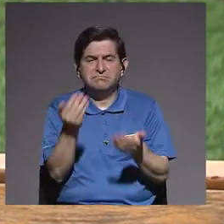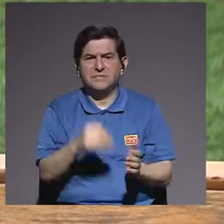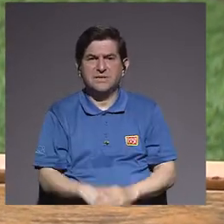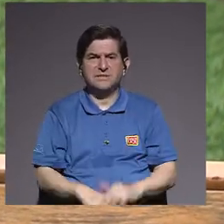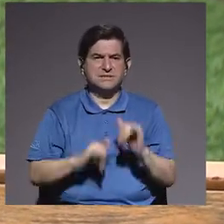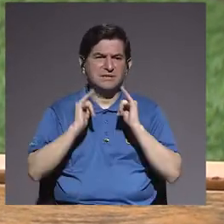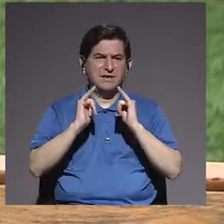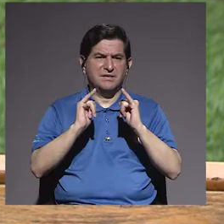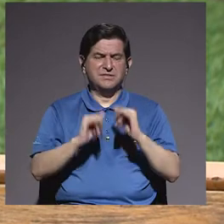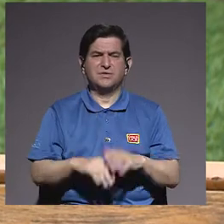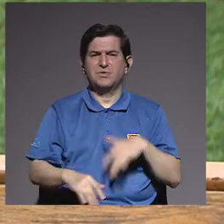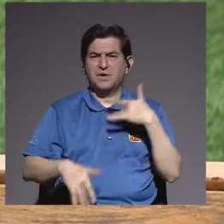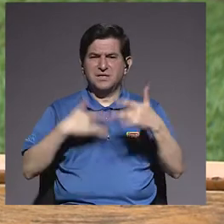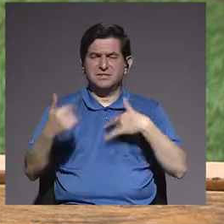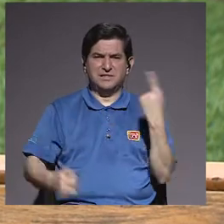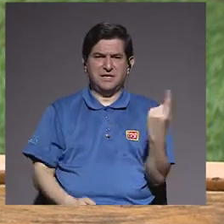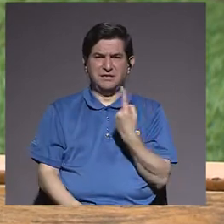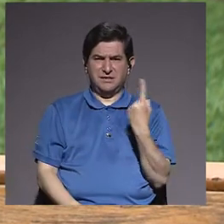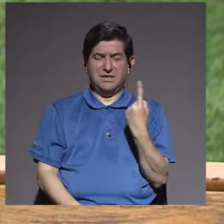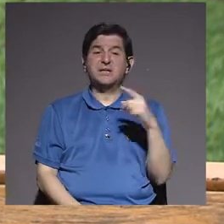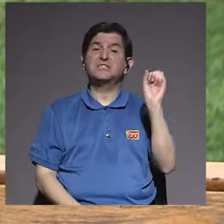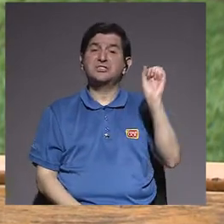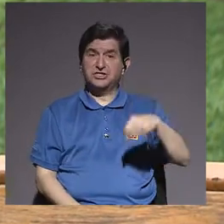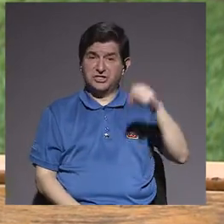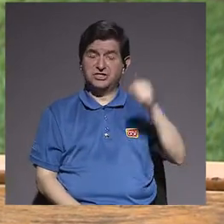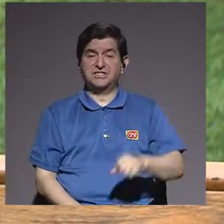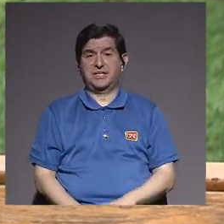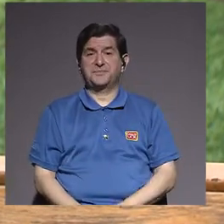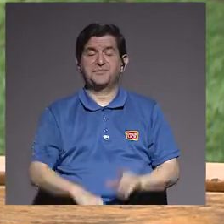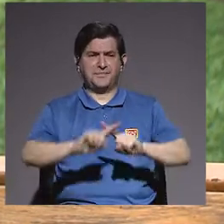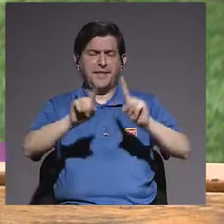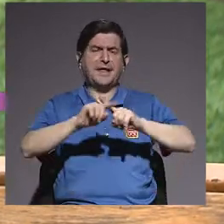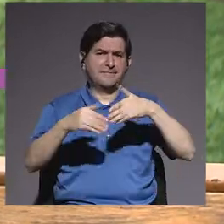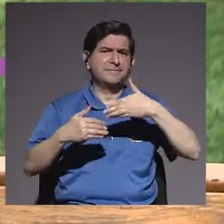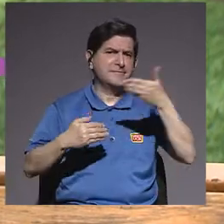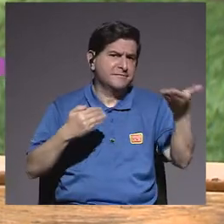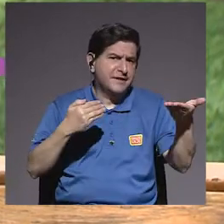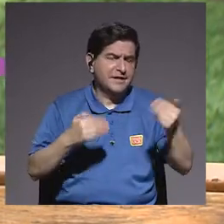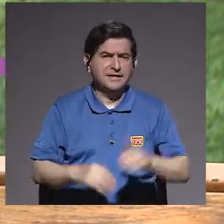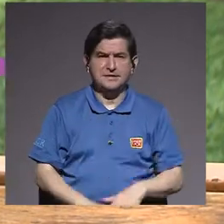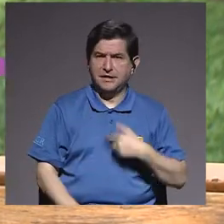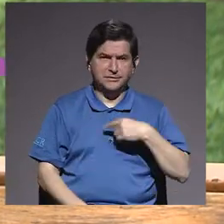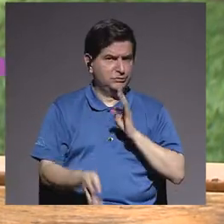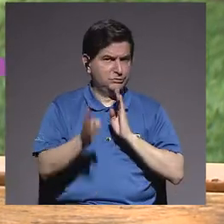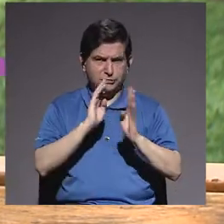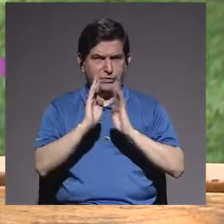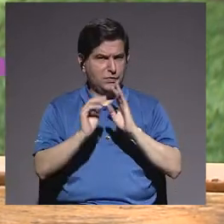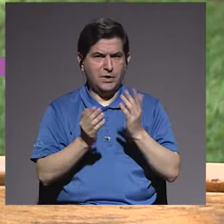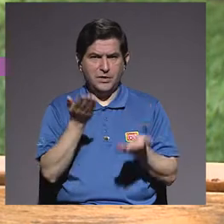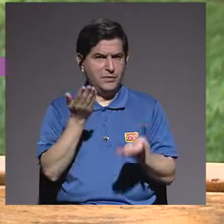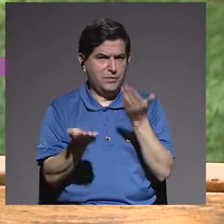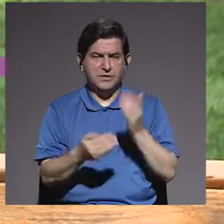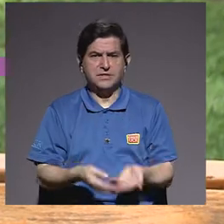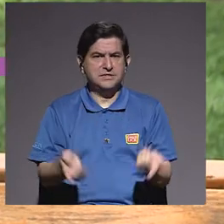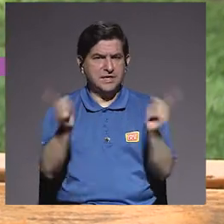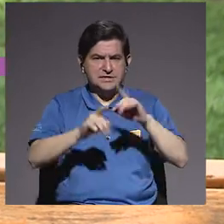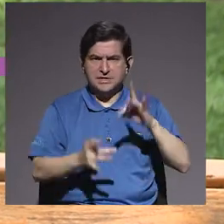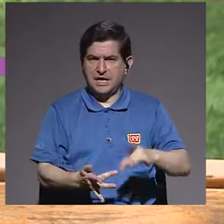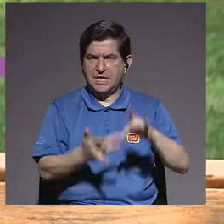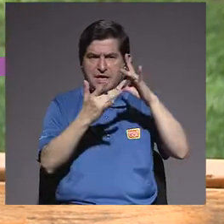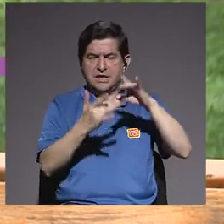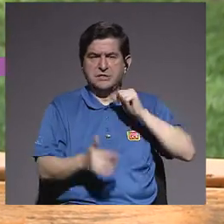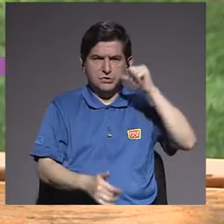¿verdad? También que se vayan sintiendo más solitos. Sí, son varias cosas, no me estoy refiriendo aquí a casos